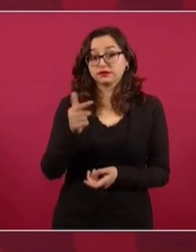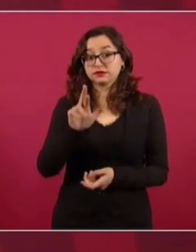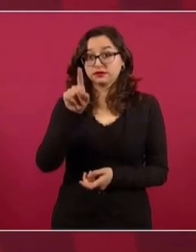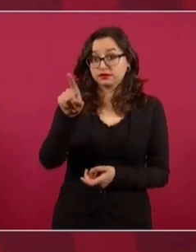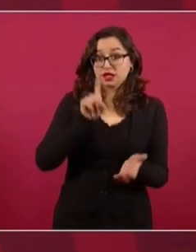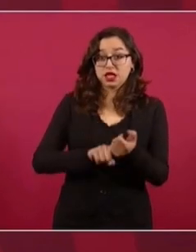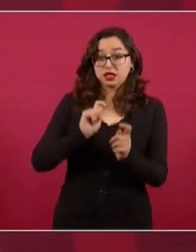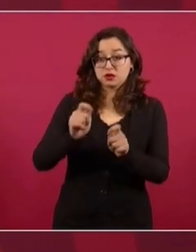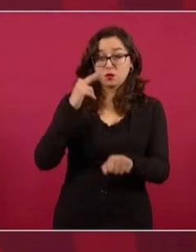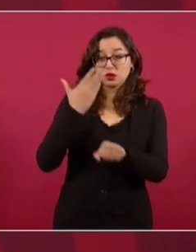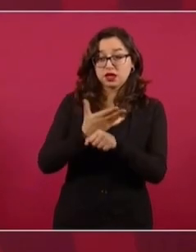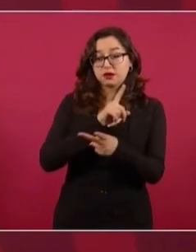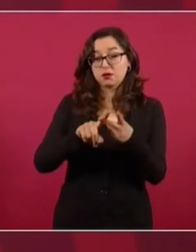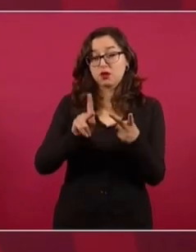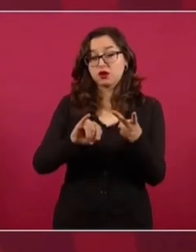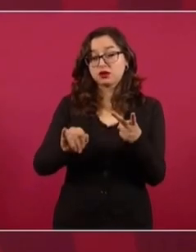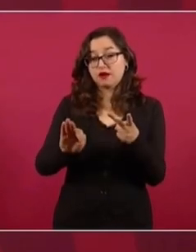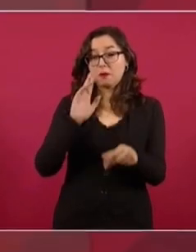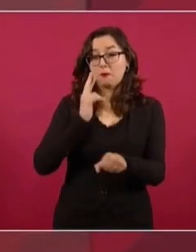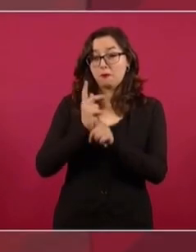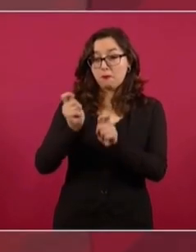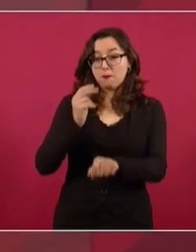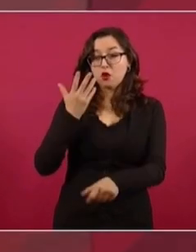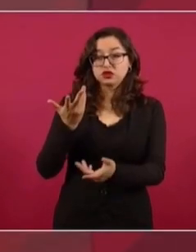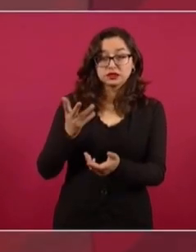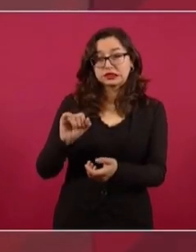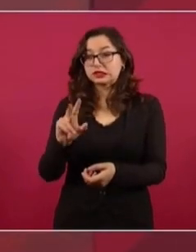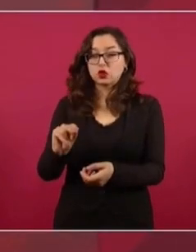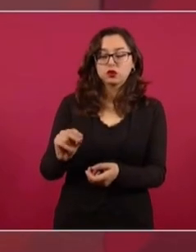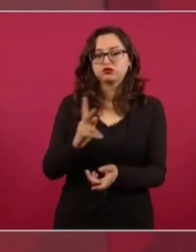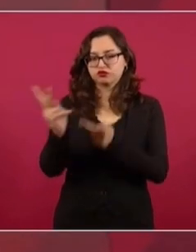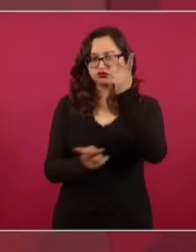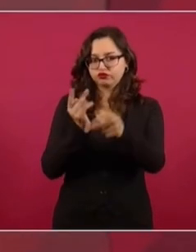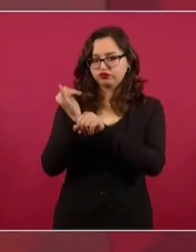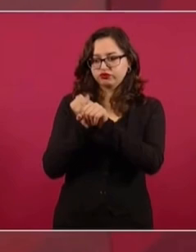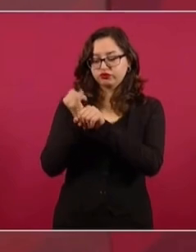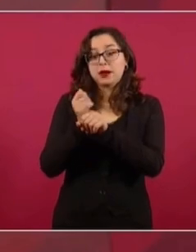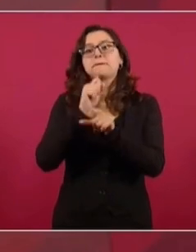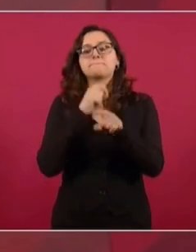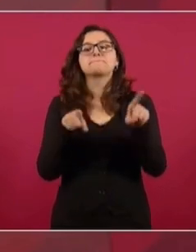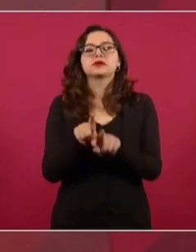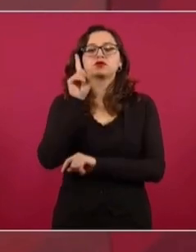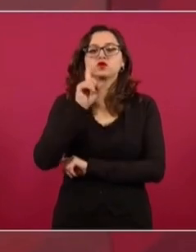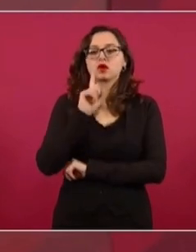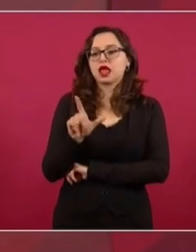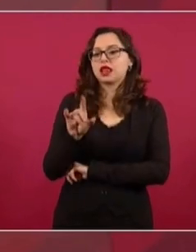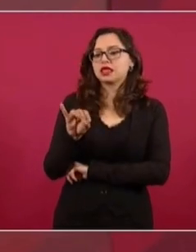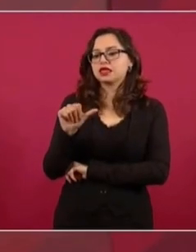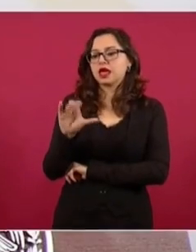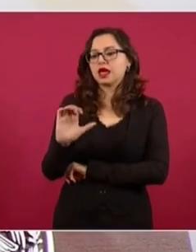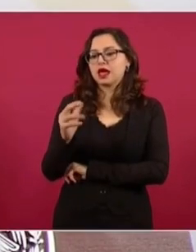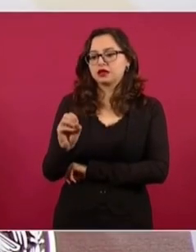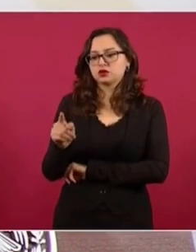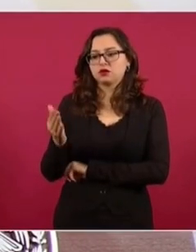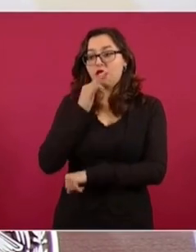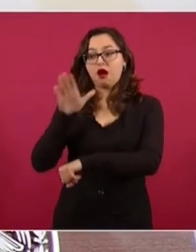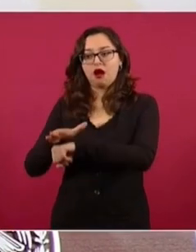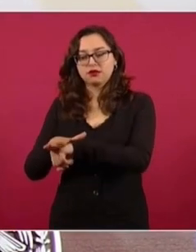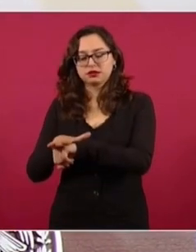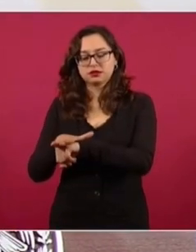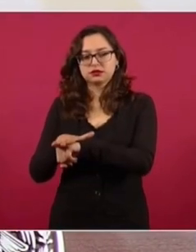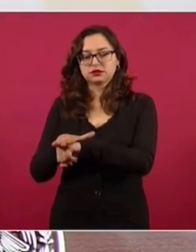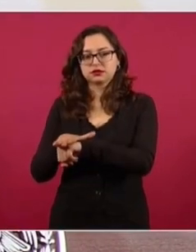el Poder Judicial y decirle a Lidia Cacho, con todo respeto, y a los que pueden